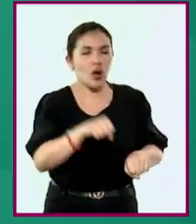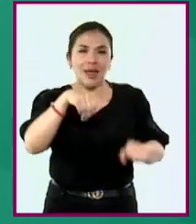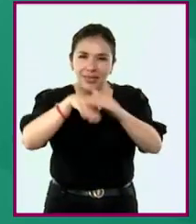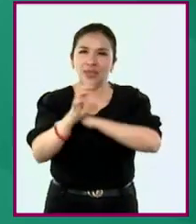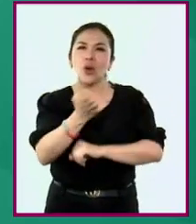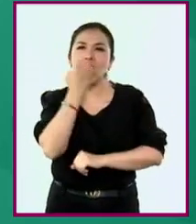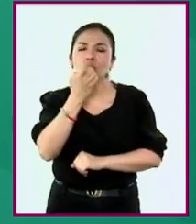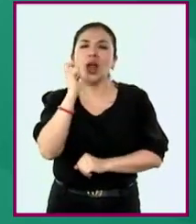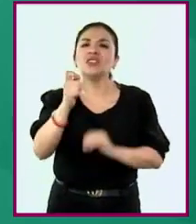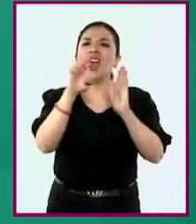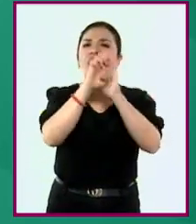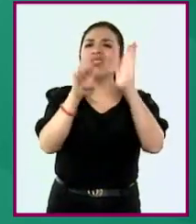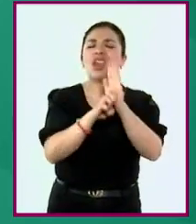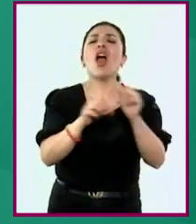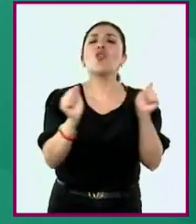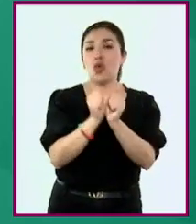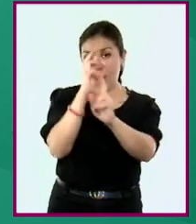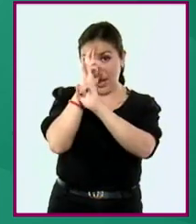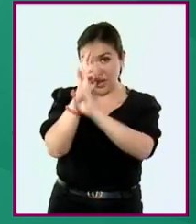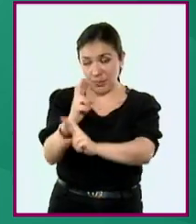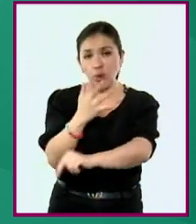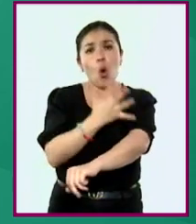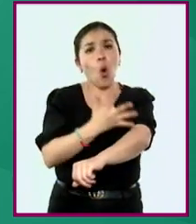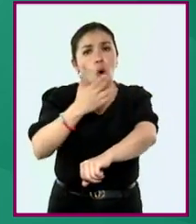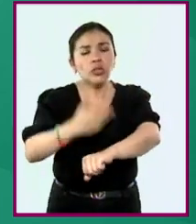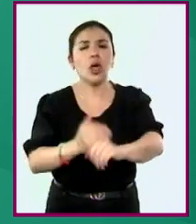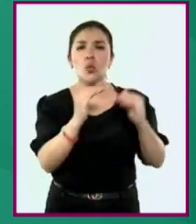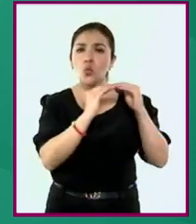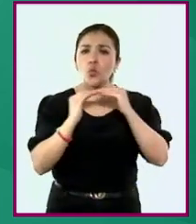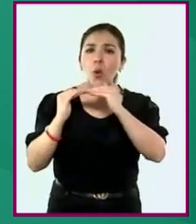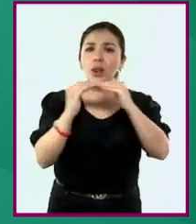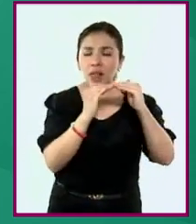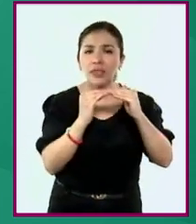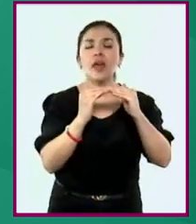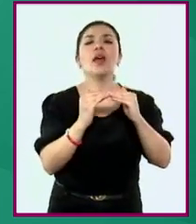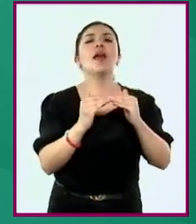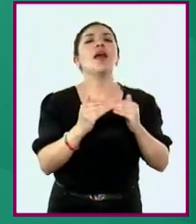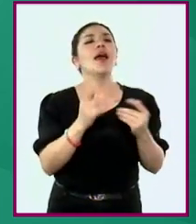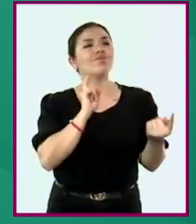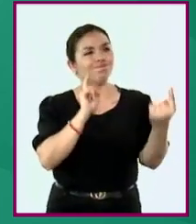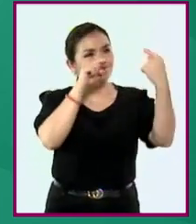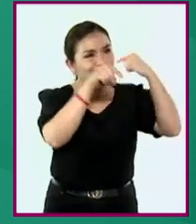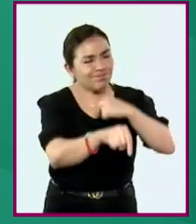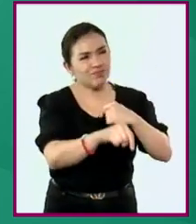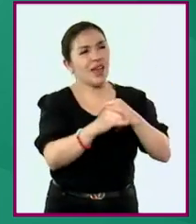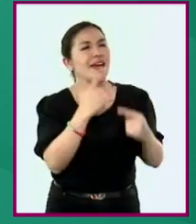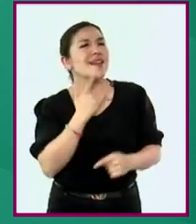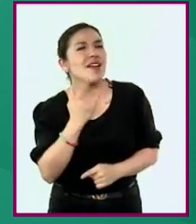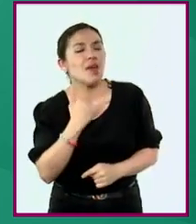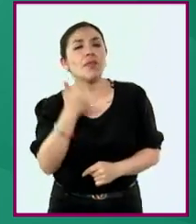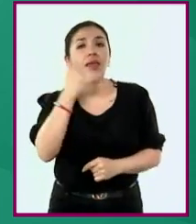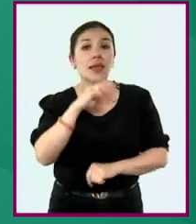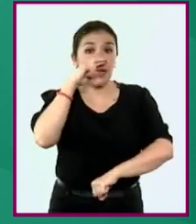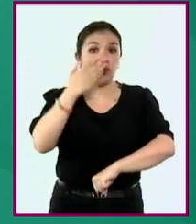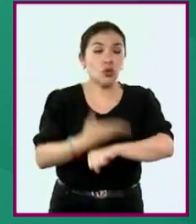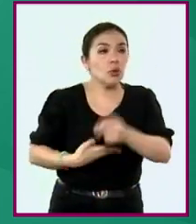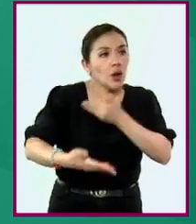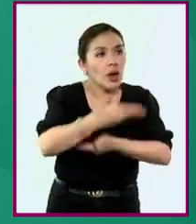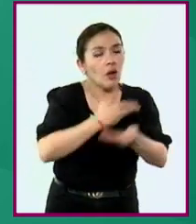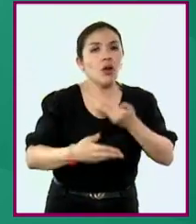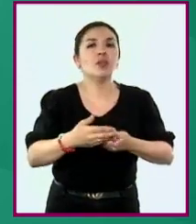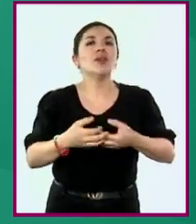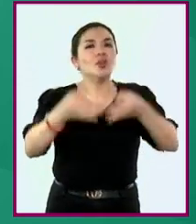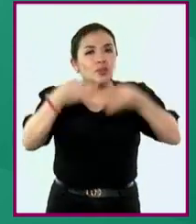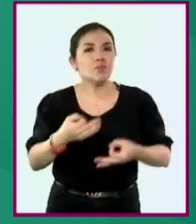principios éticos de respeto, honestidad, igualdad, empatía, corresponsabilidad